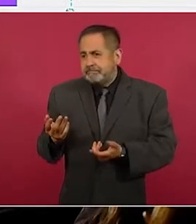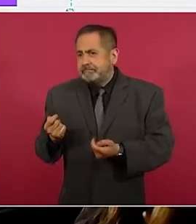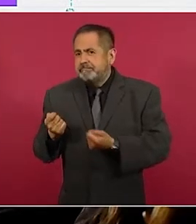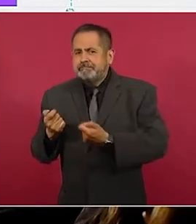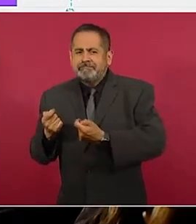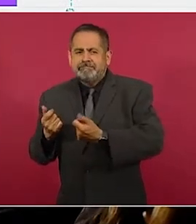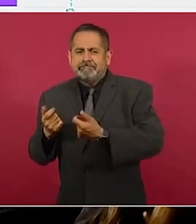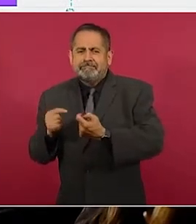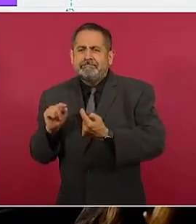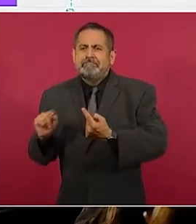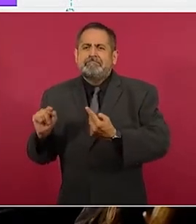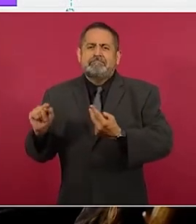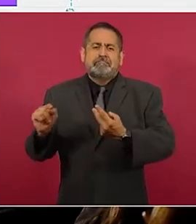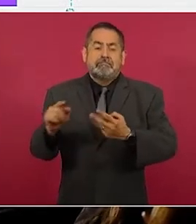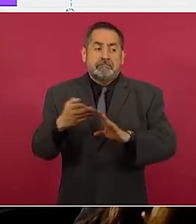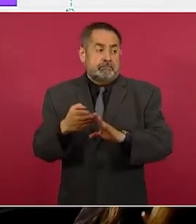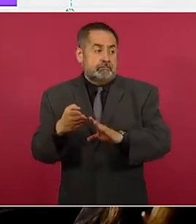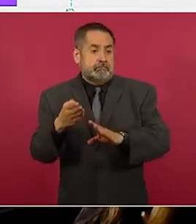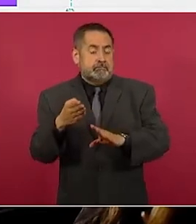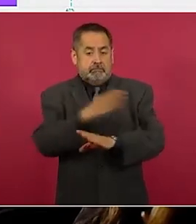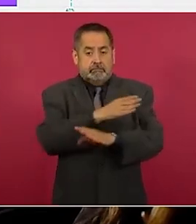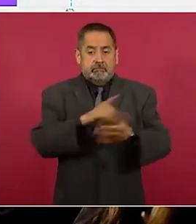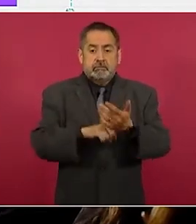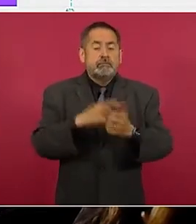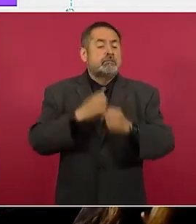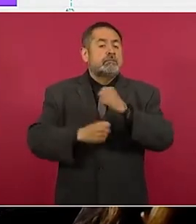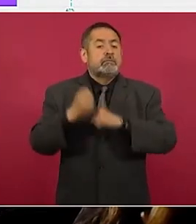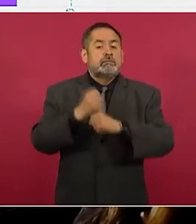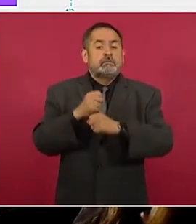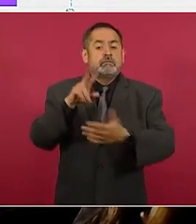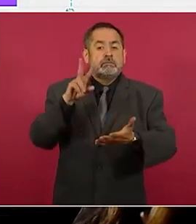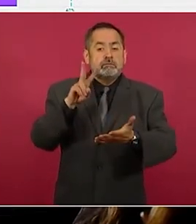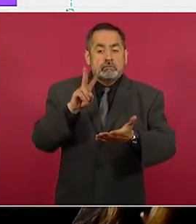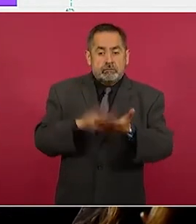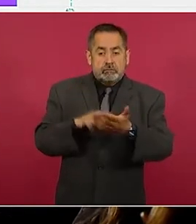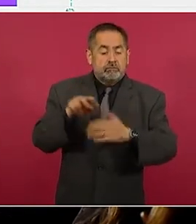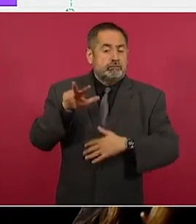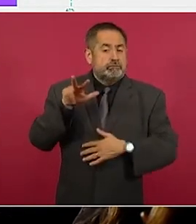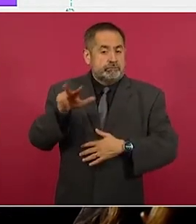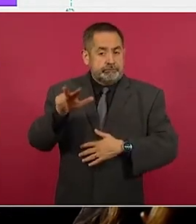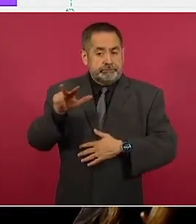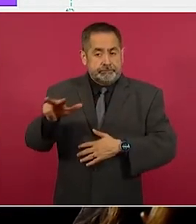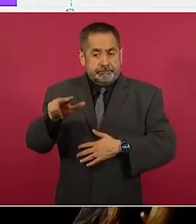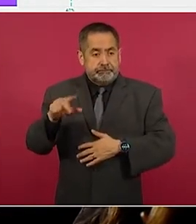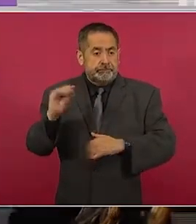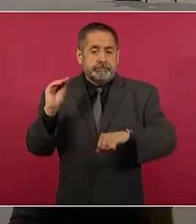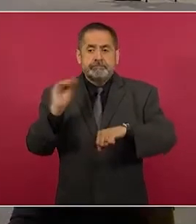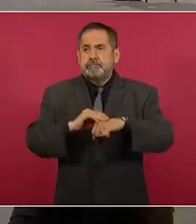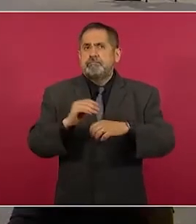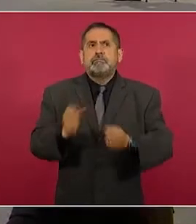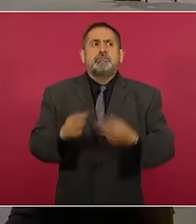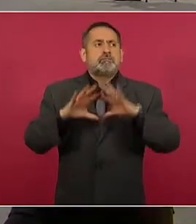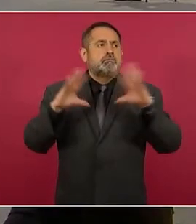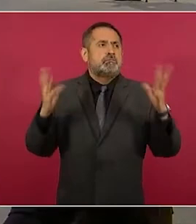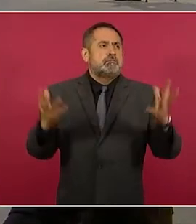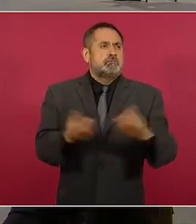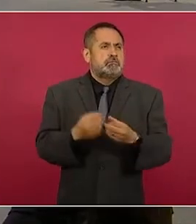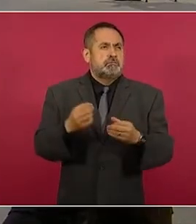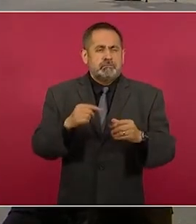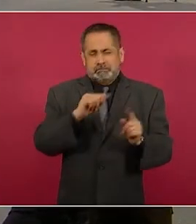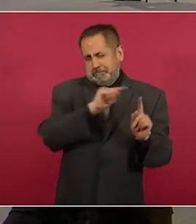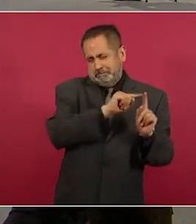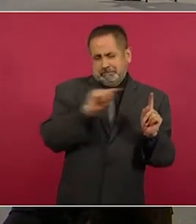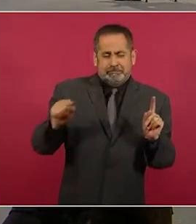el 2018, se instalaron alrededor de 160